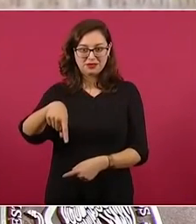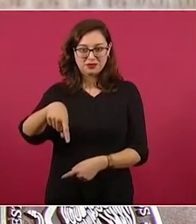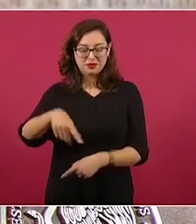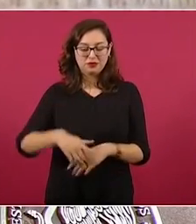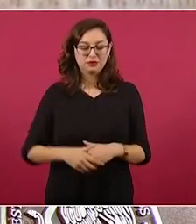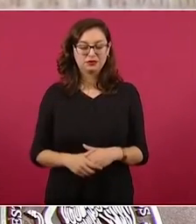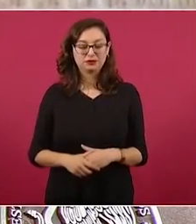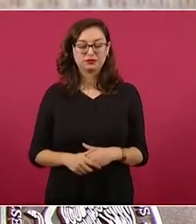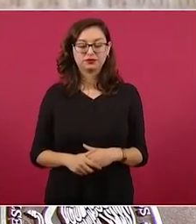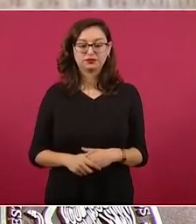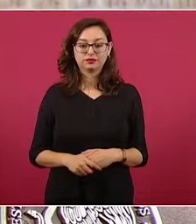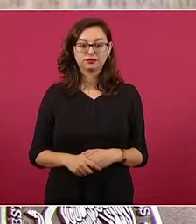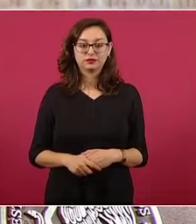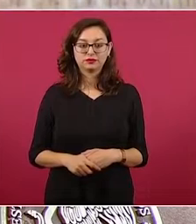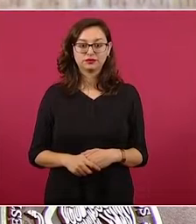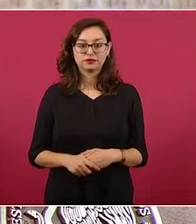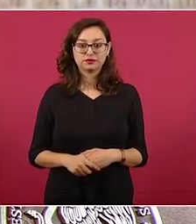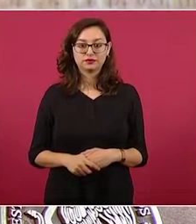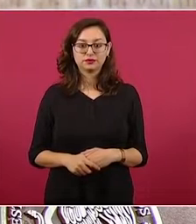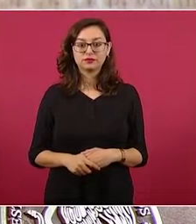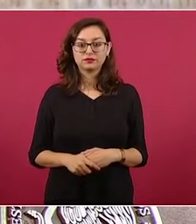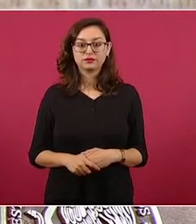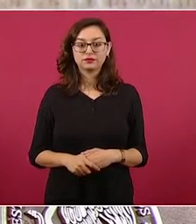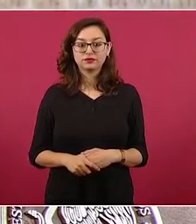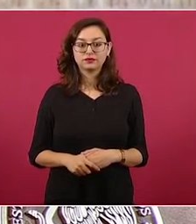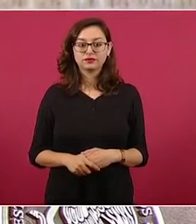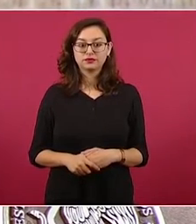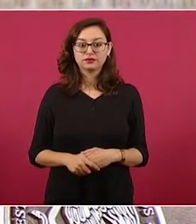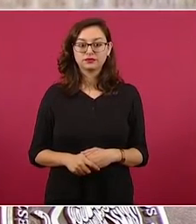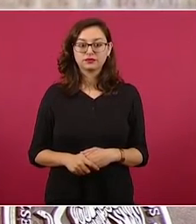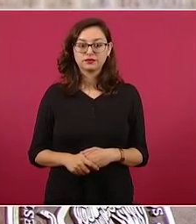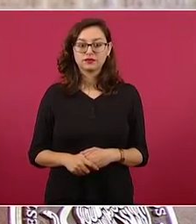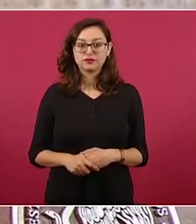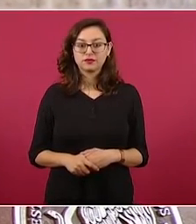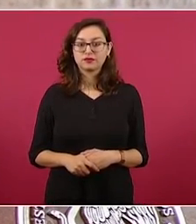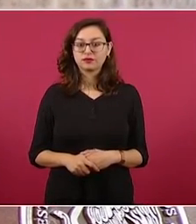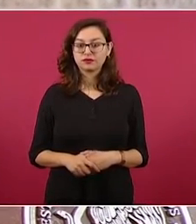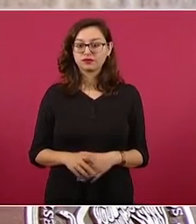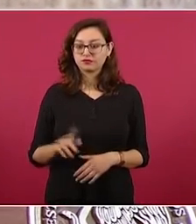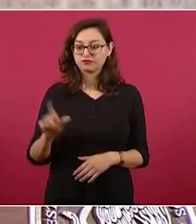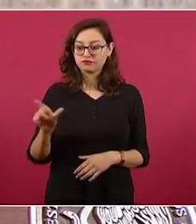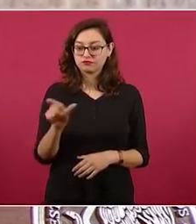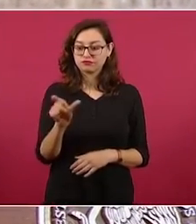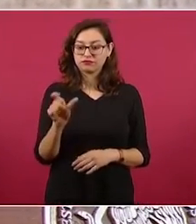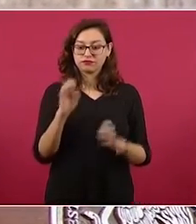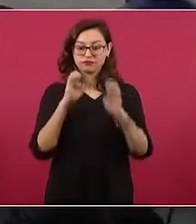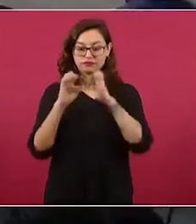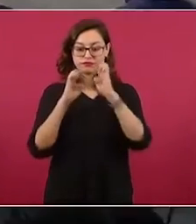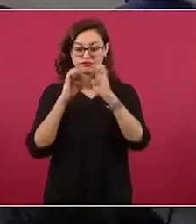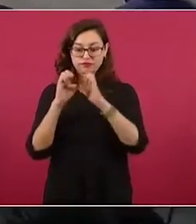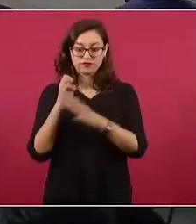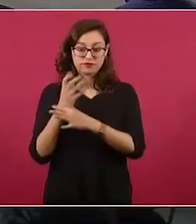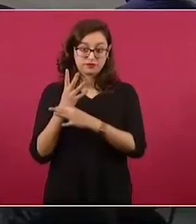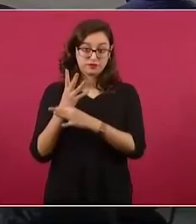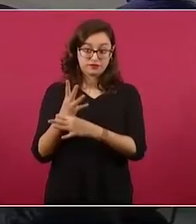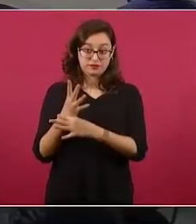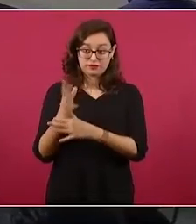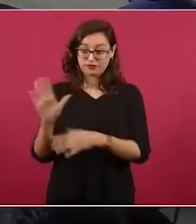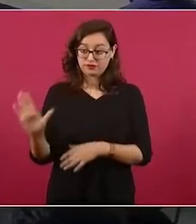redes sociales que nos ayudan hacia ese trabajo, esta es la entrevista, esto es lo que él dice,